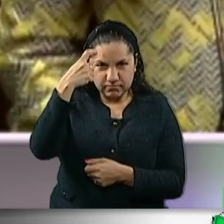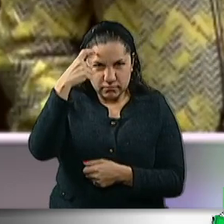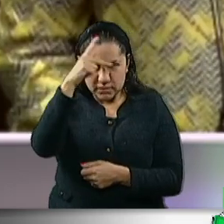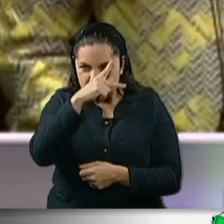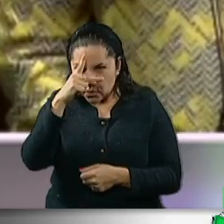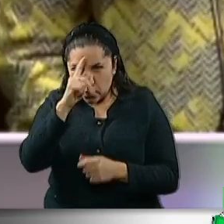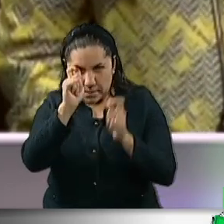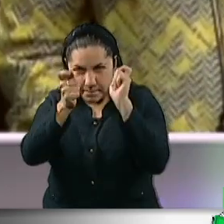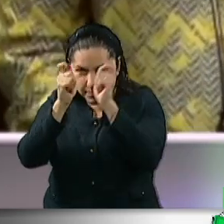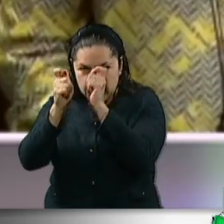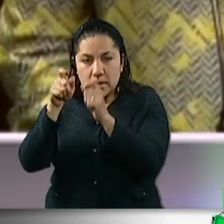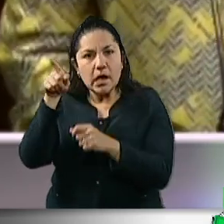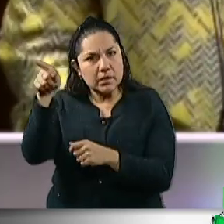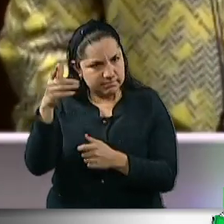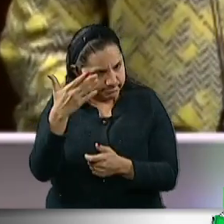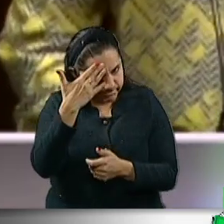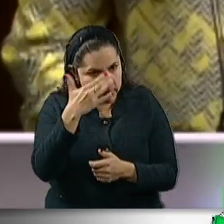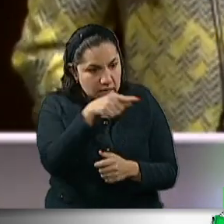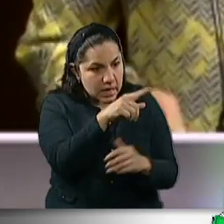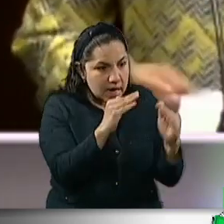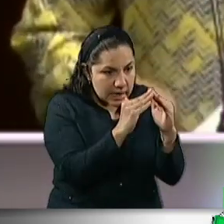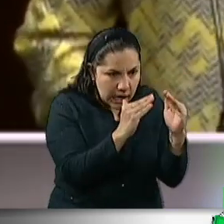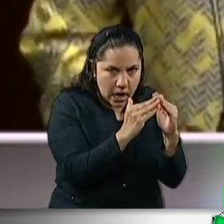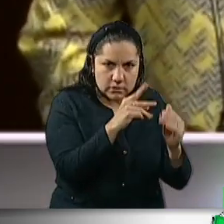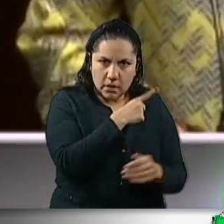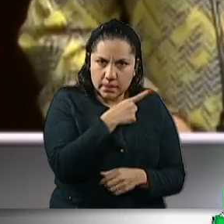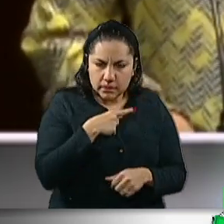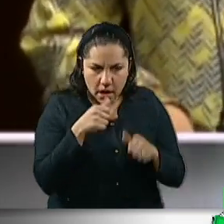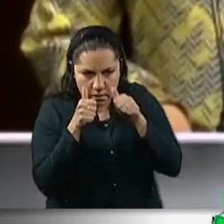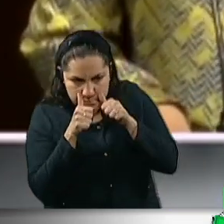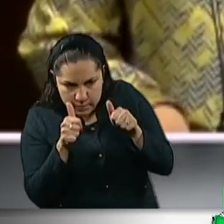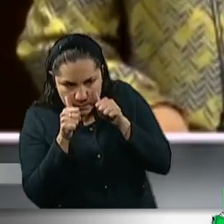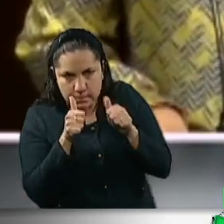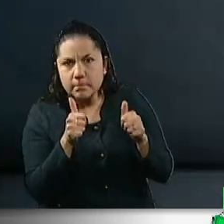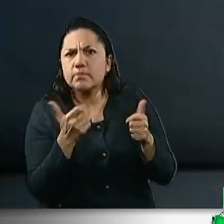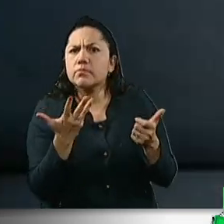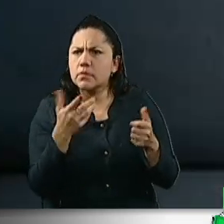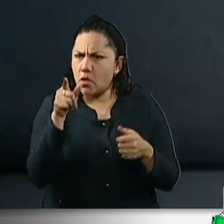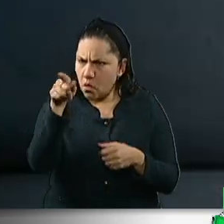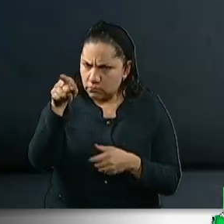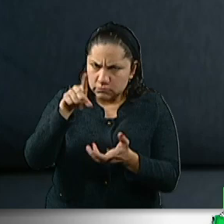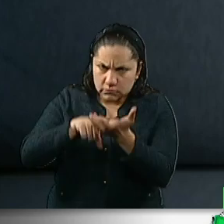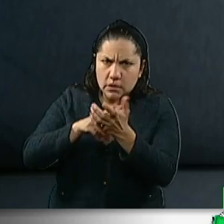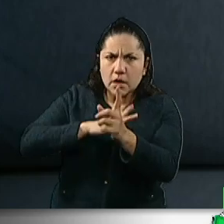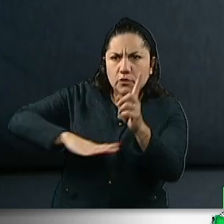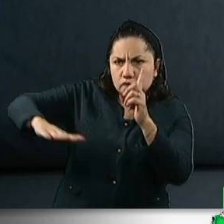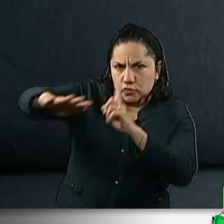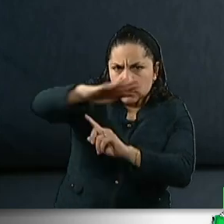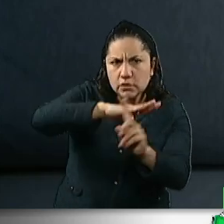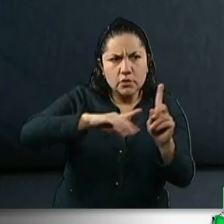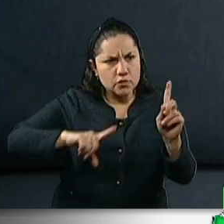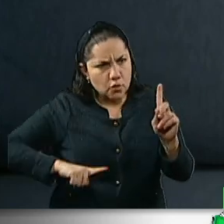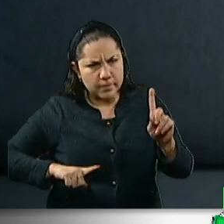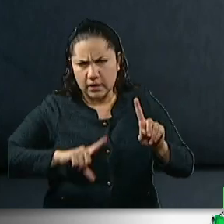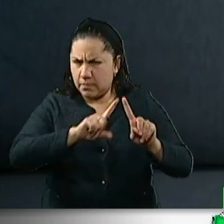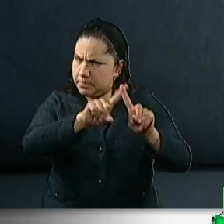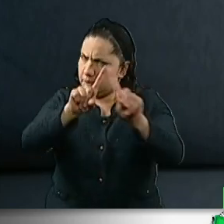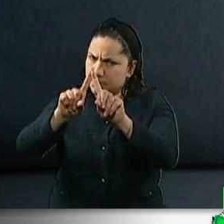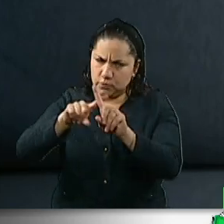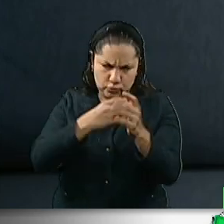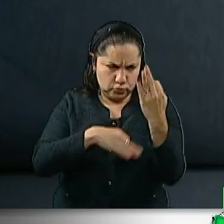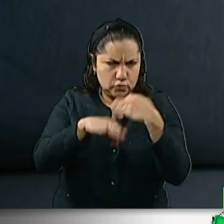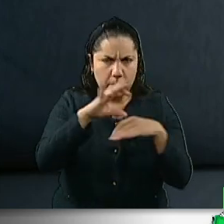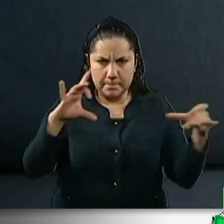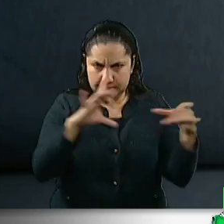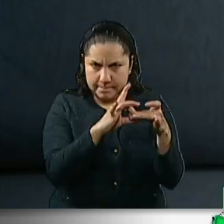de profesionales de la salud, sociedad y desde luego el sector público. Uno de los retos a los que se enfrentan los